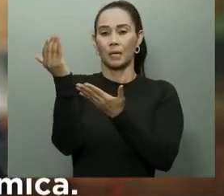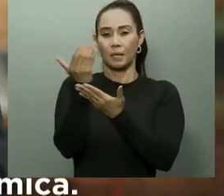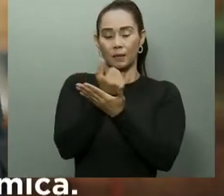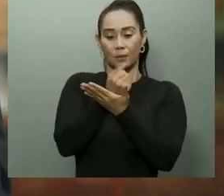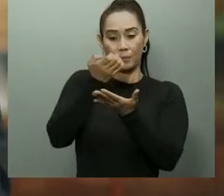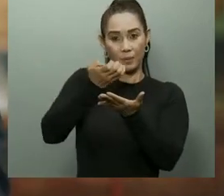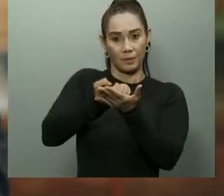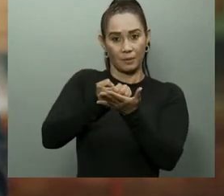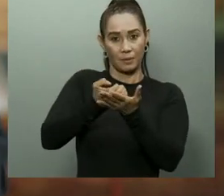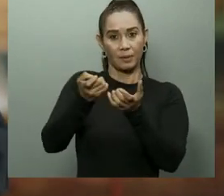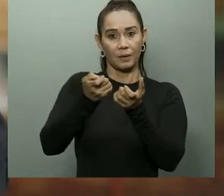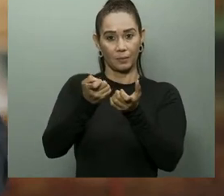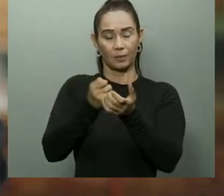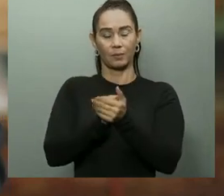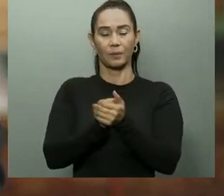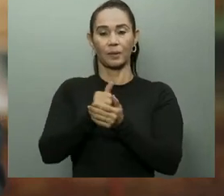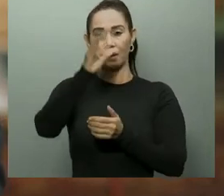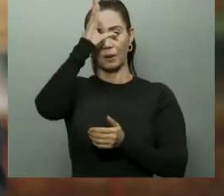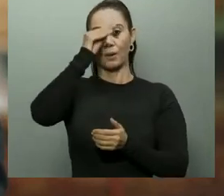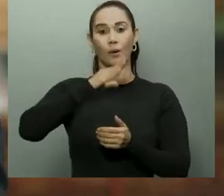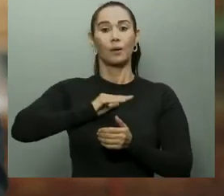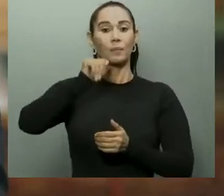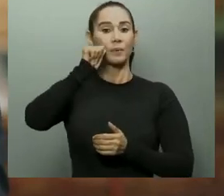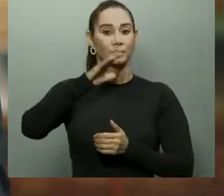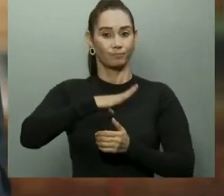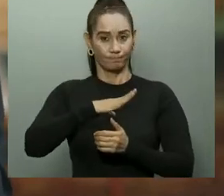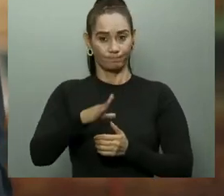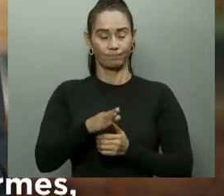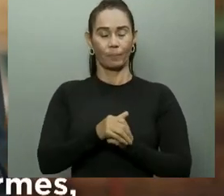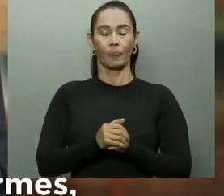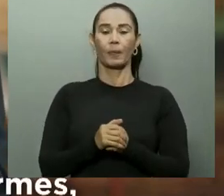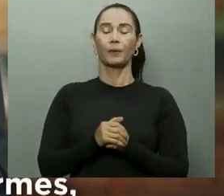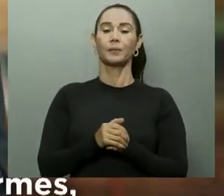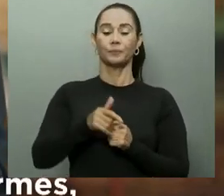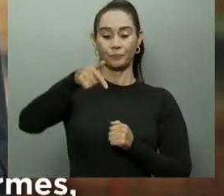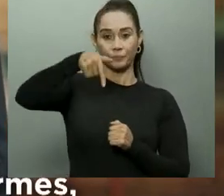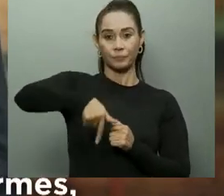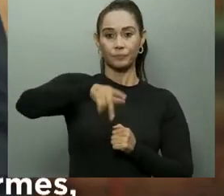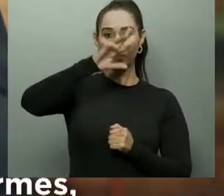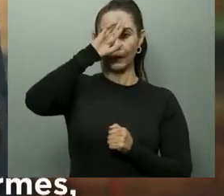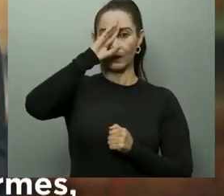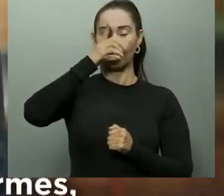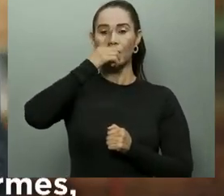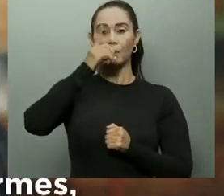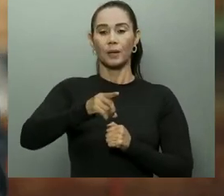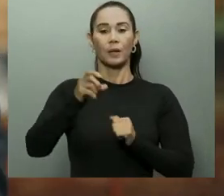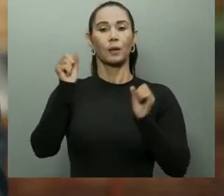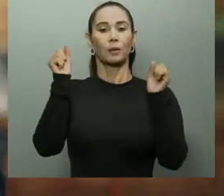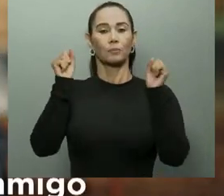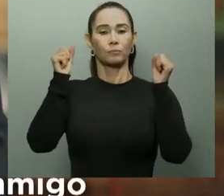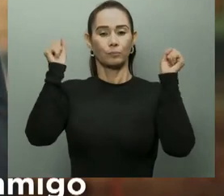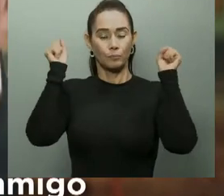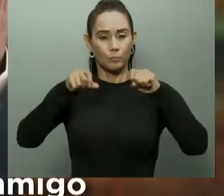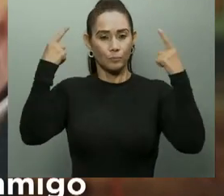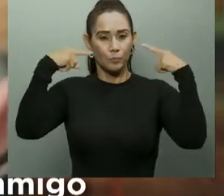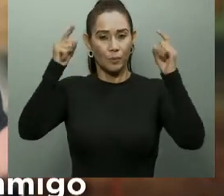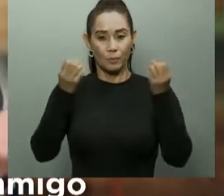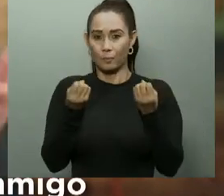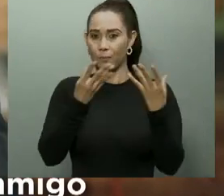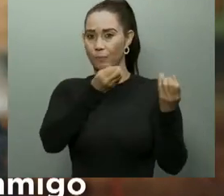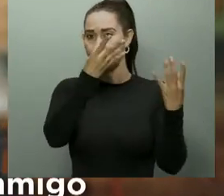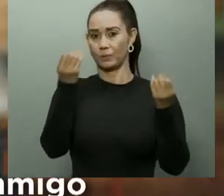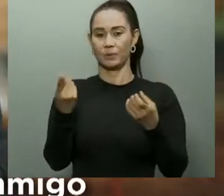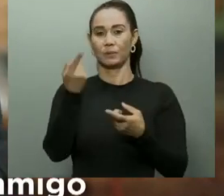económica. Señoras y señores, las posibilidades de la República Dominicana son enormes, pero los